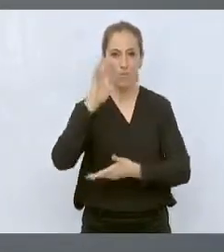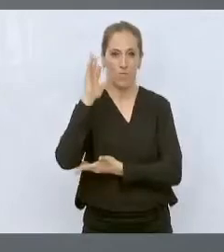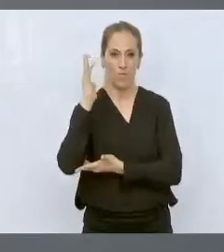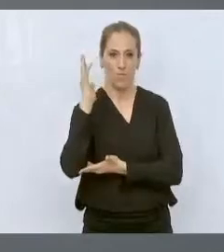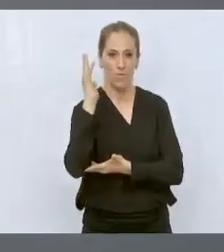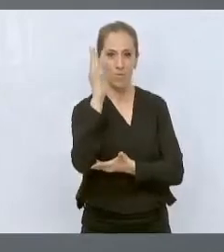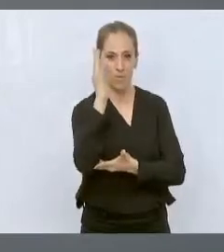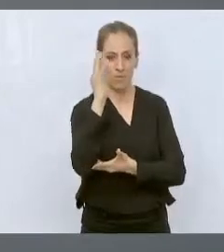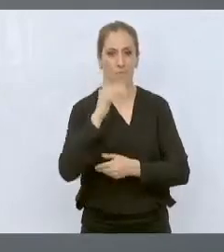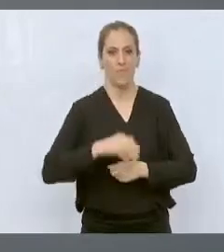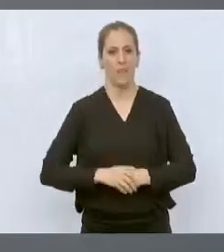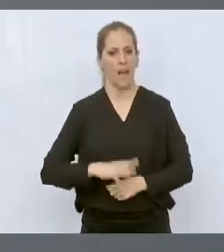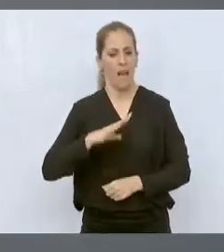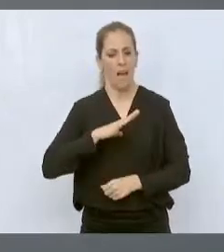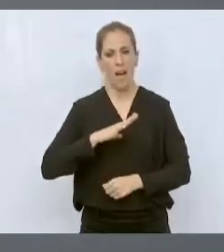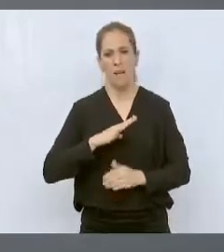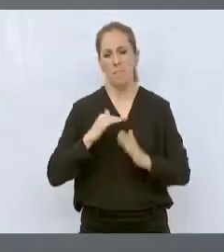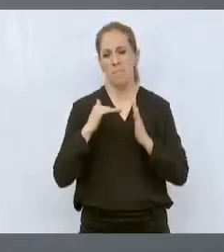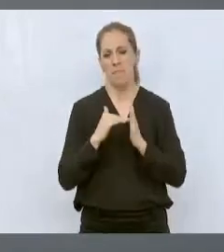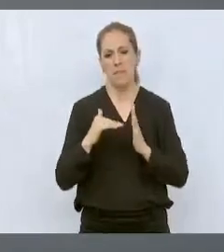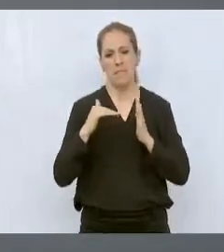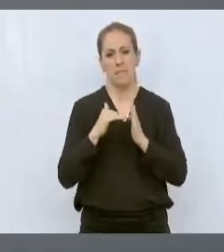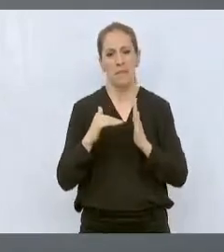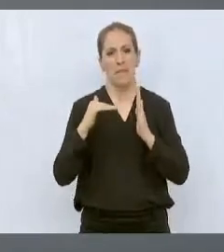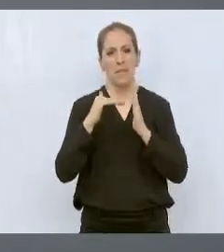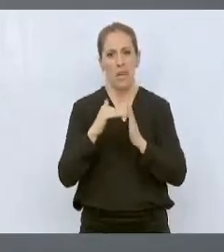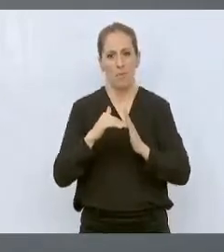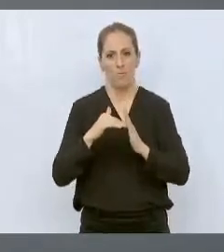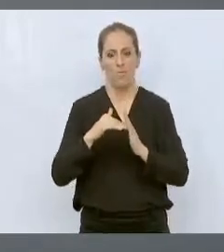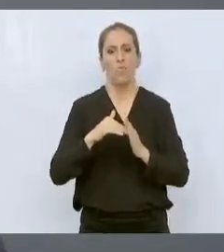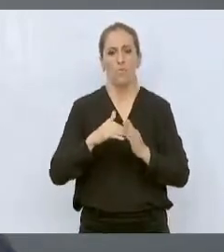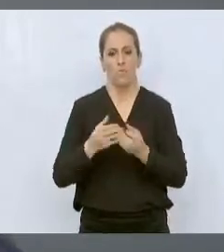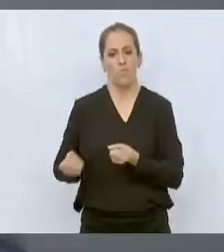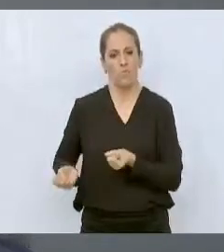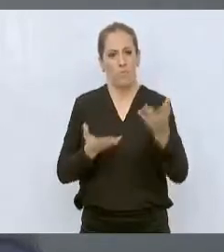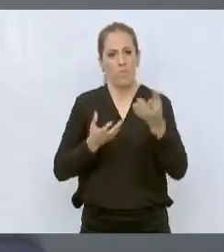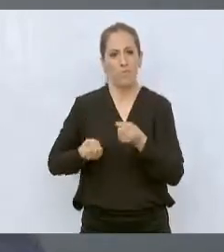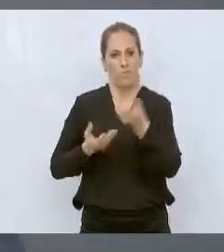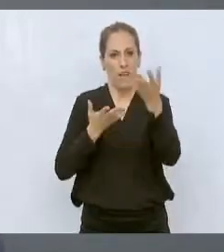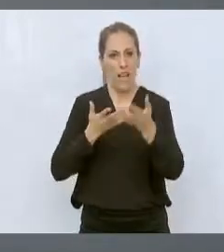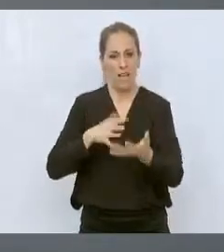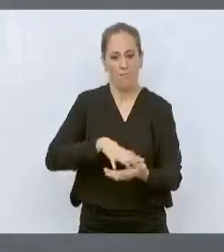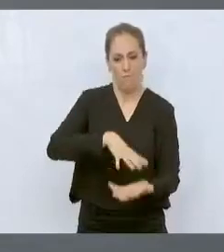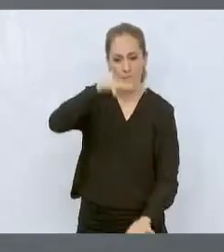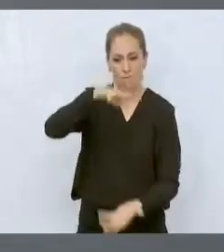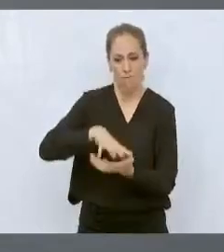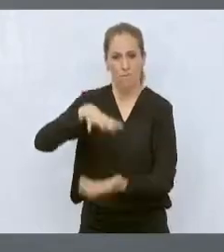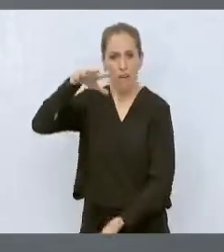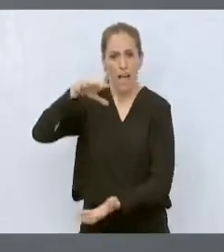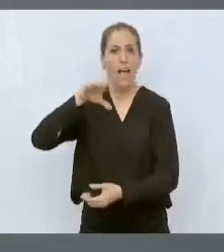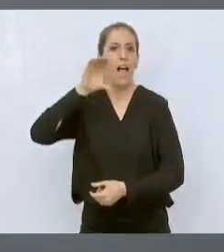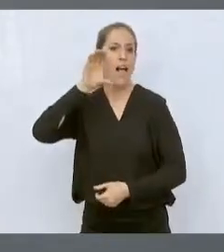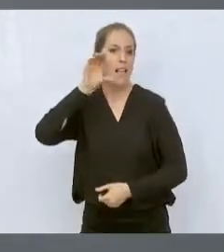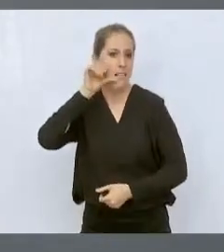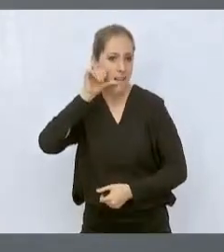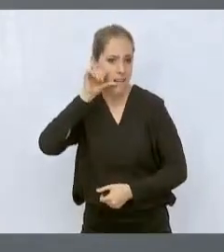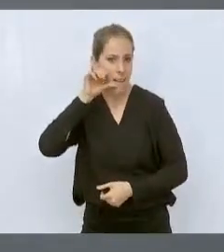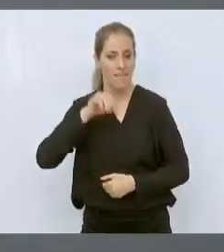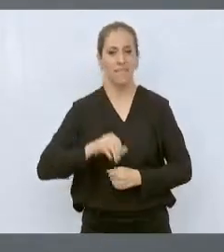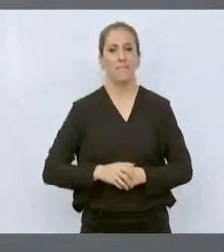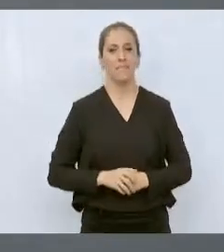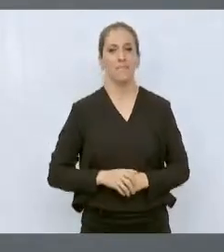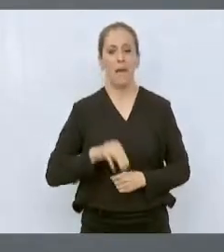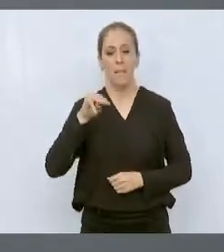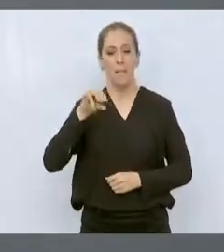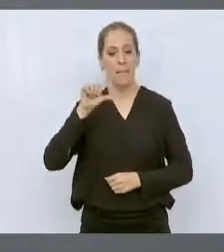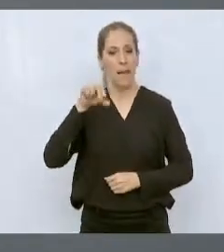de miles y miles de toneladas de naranja, de mandarina. Aquí se produce, en esta